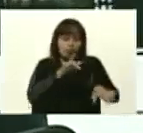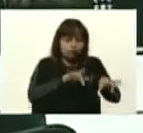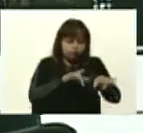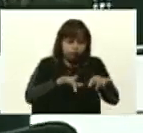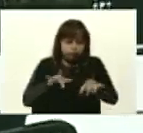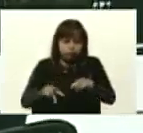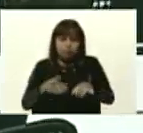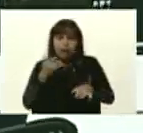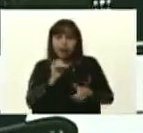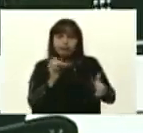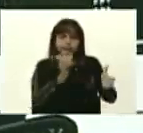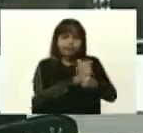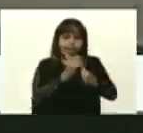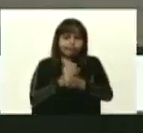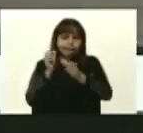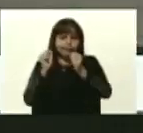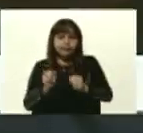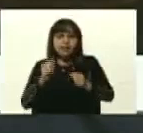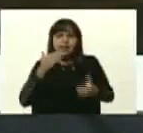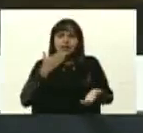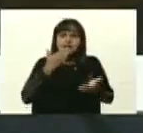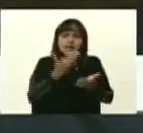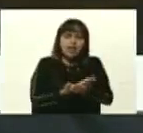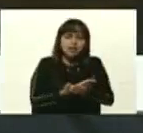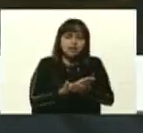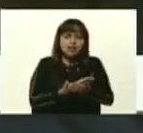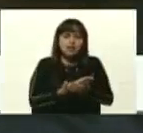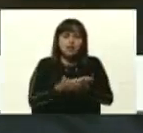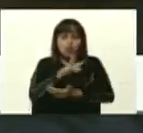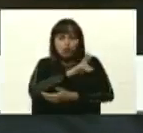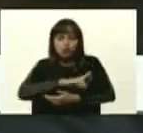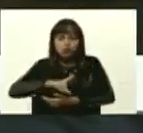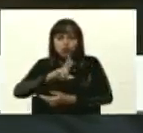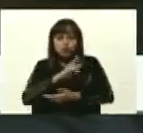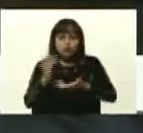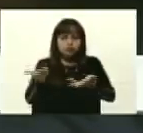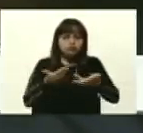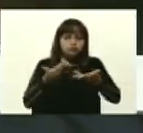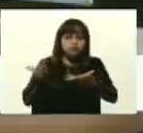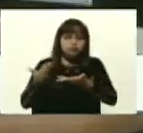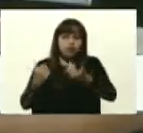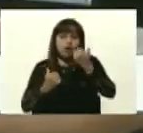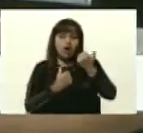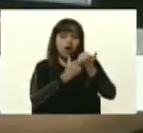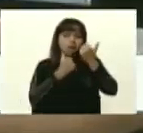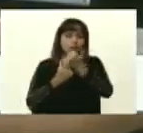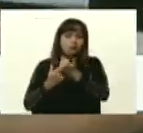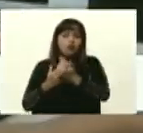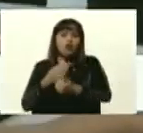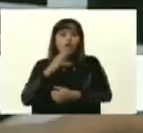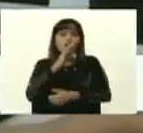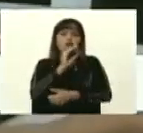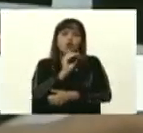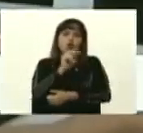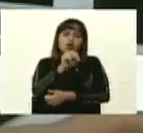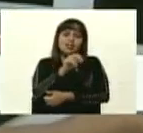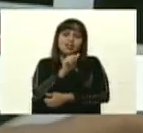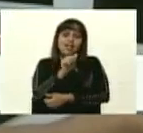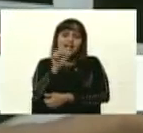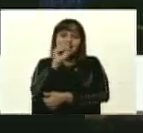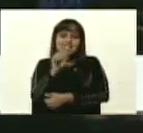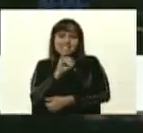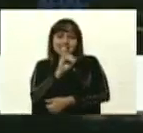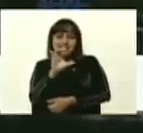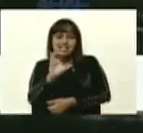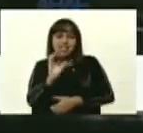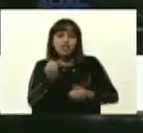hemos logrado consolidar gracias a recursos provenientes del financiamiento del FONACYT y gracias a una carta de